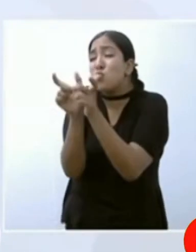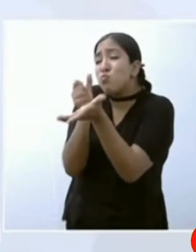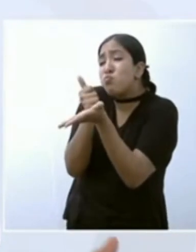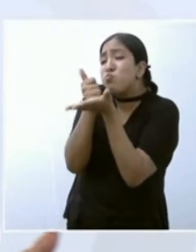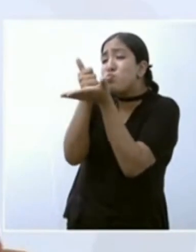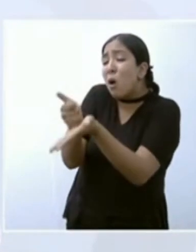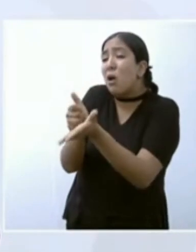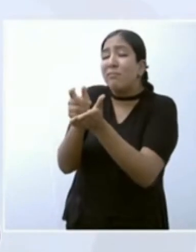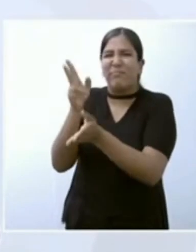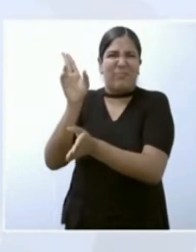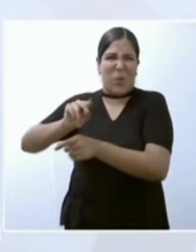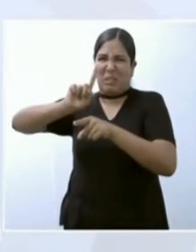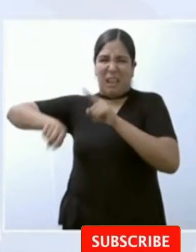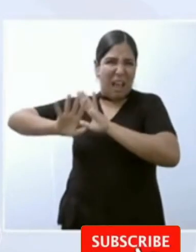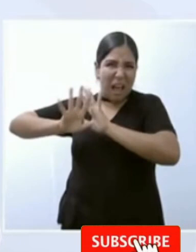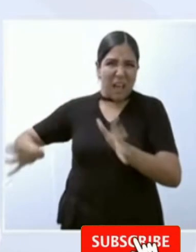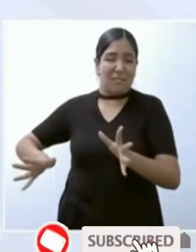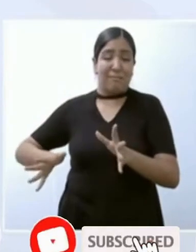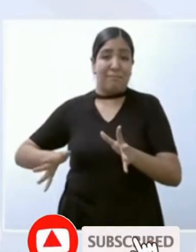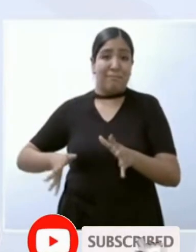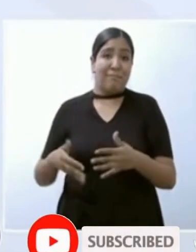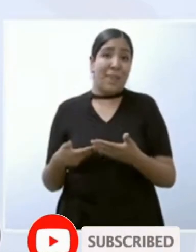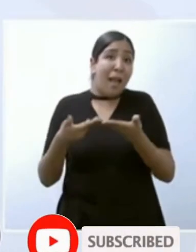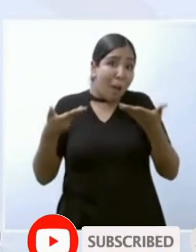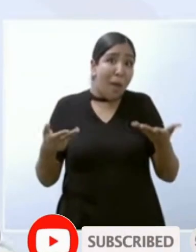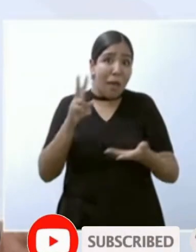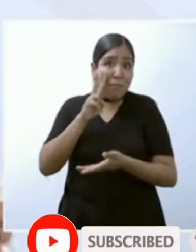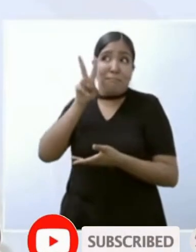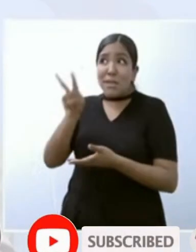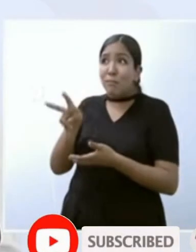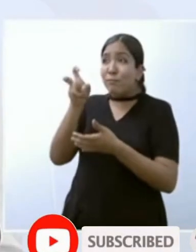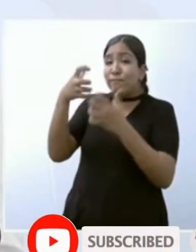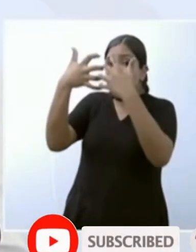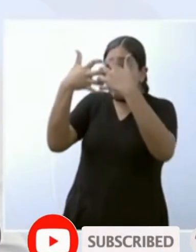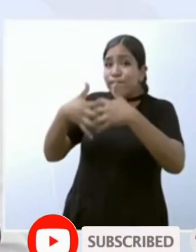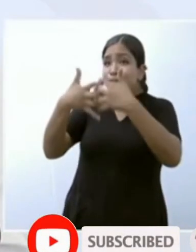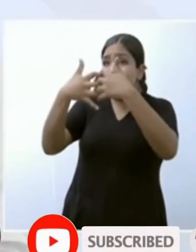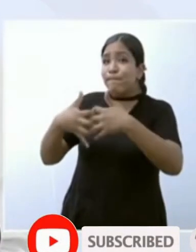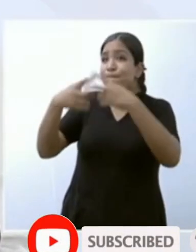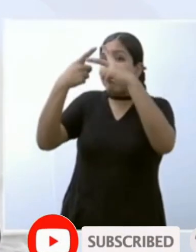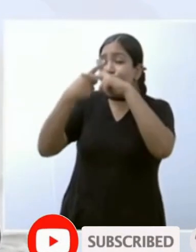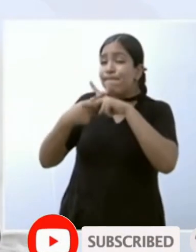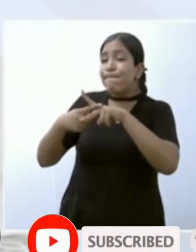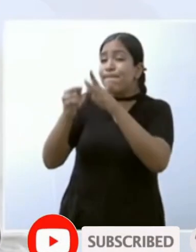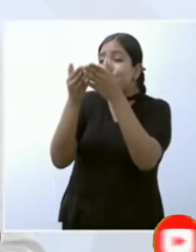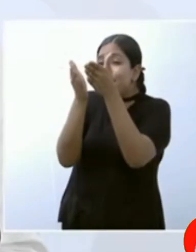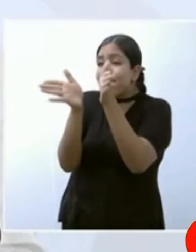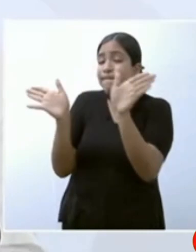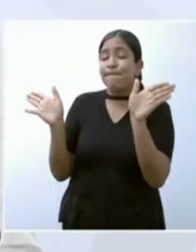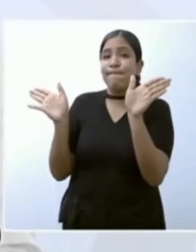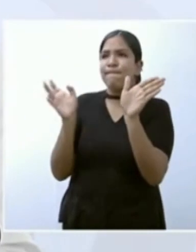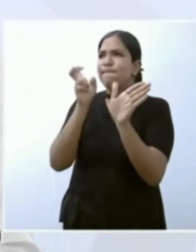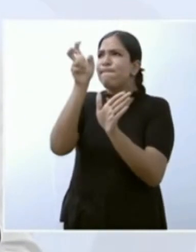inaugurando esta planta y se está haciendo una